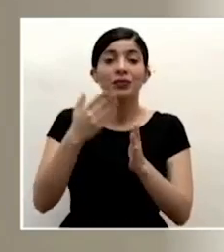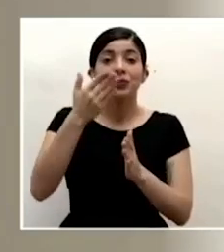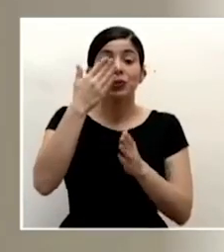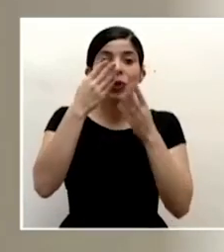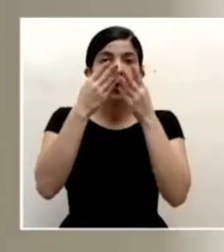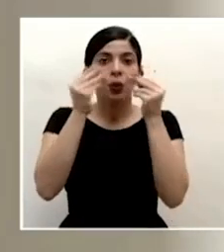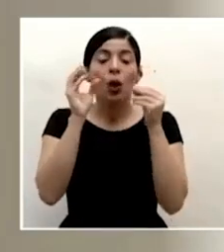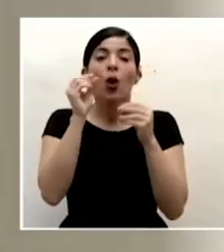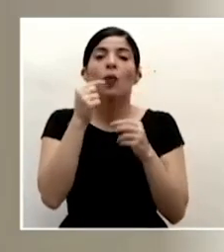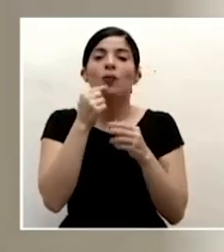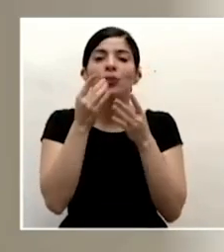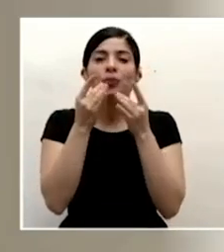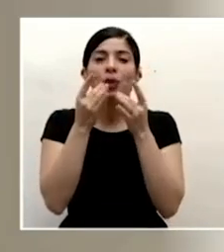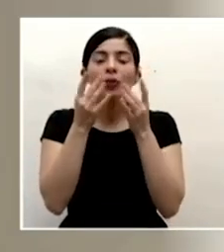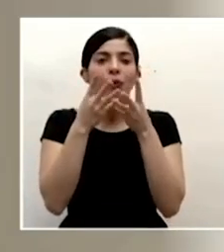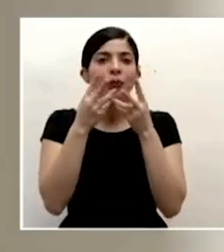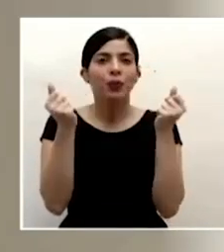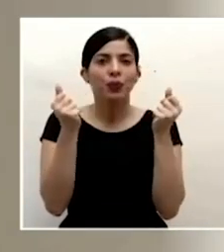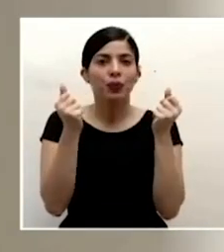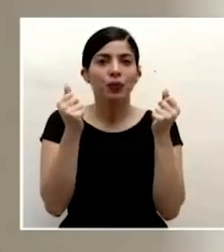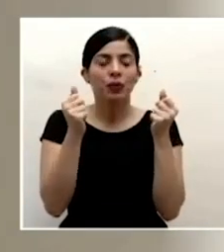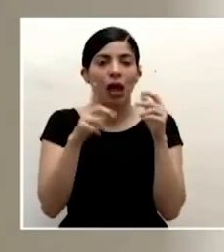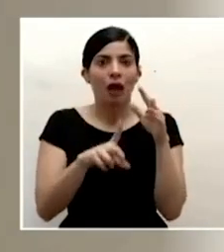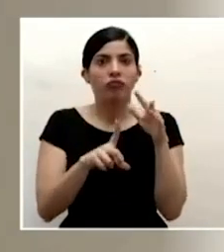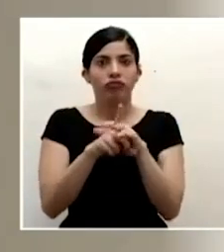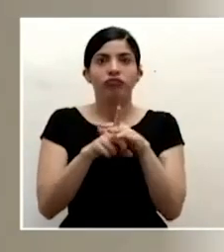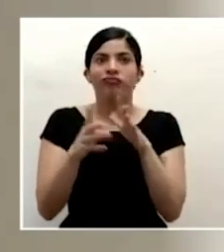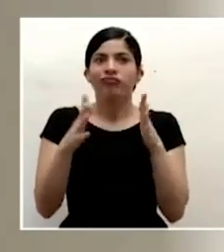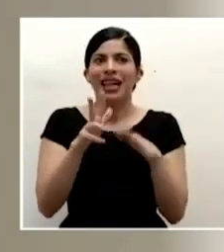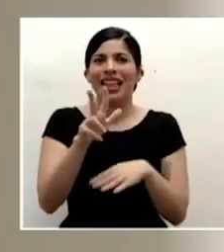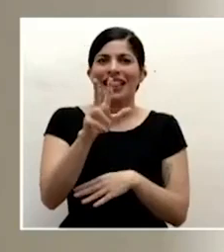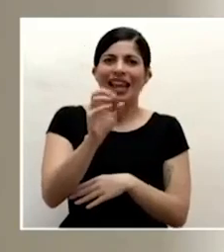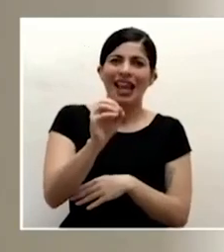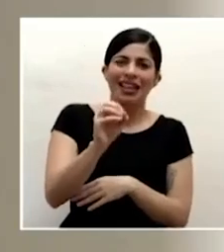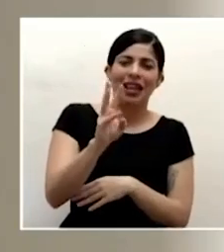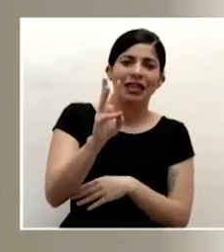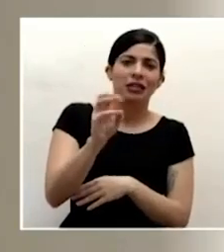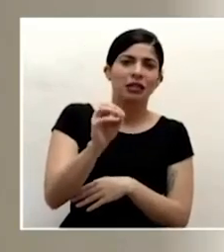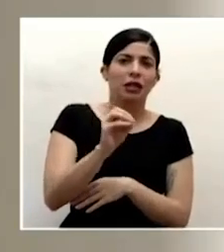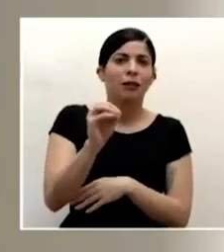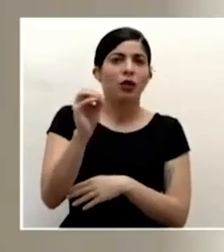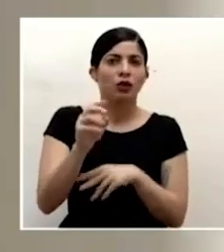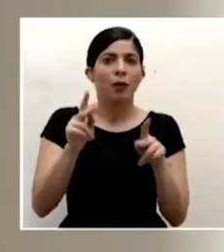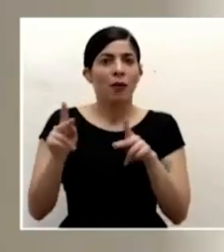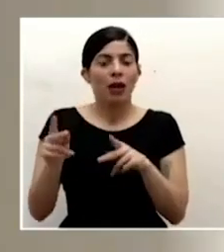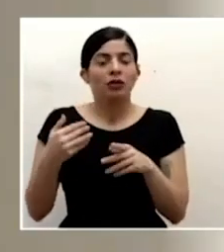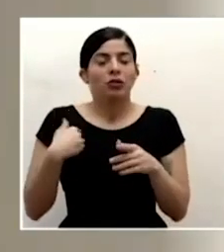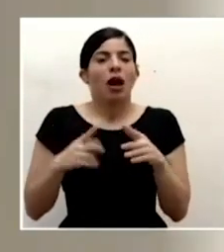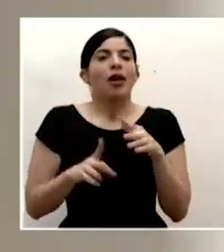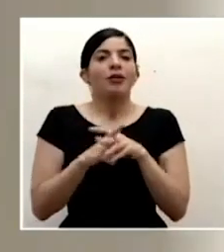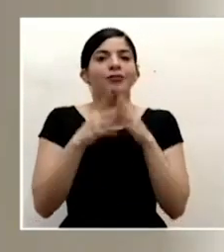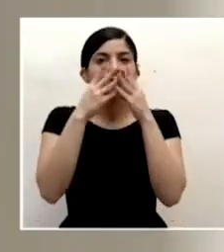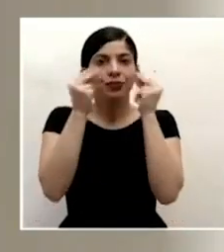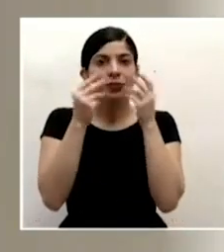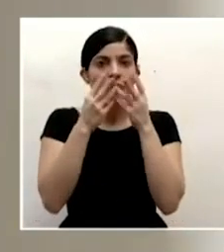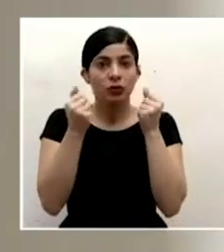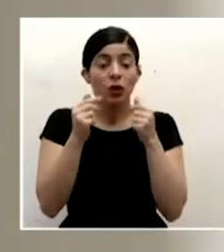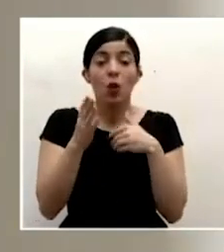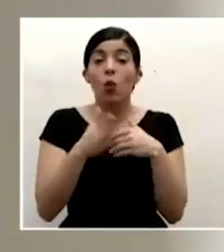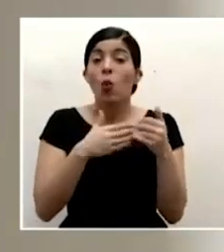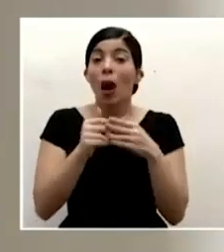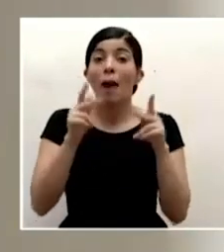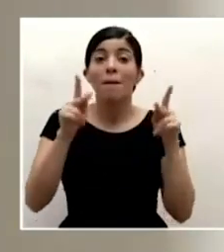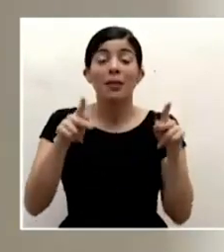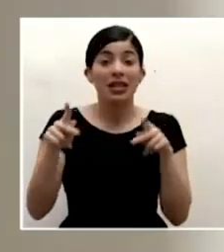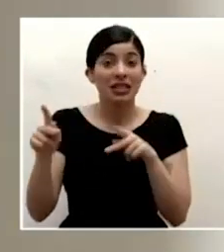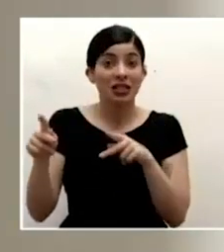sabemos que se presenta entre un 30 a un 60 por ciento ya eso lo hemos comunicado y cualquier persona que no tenga una enfermedad